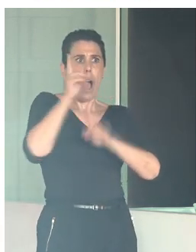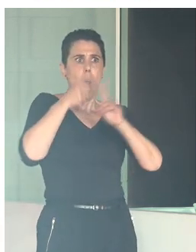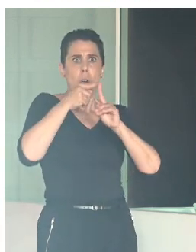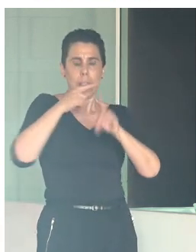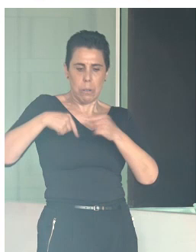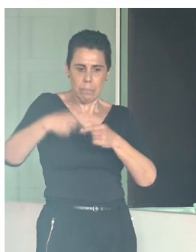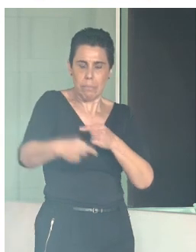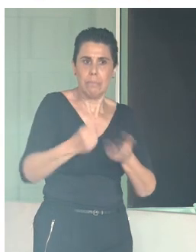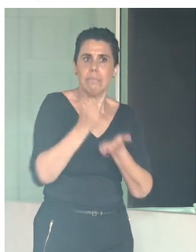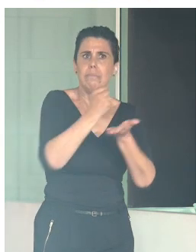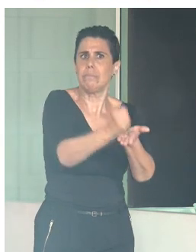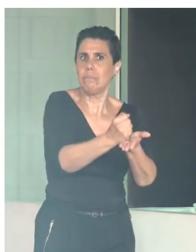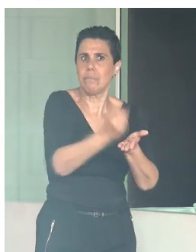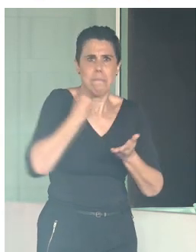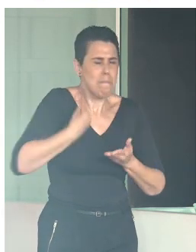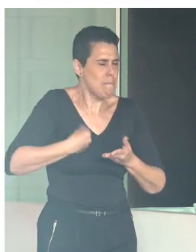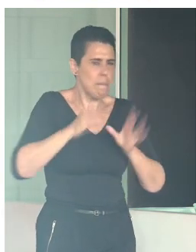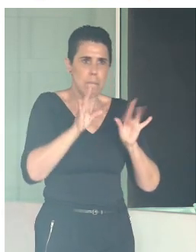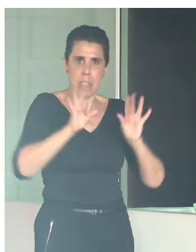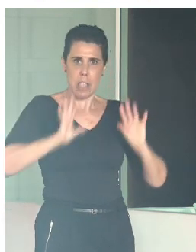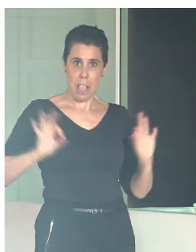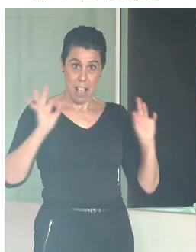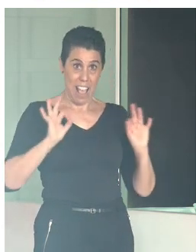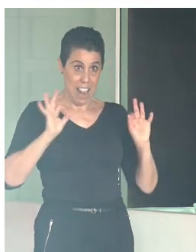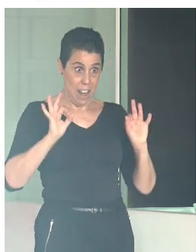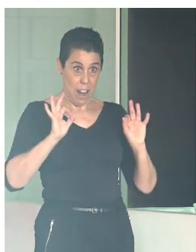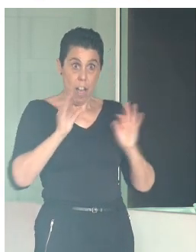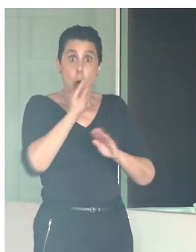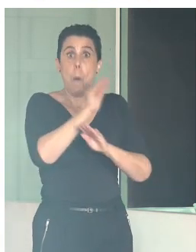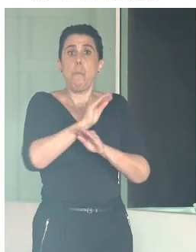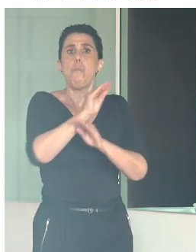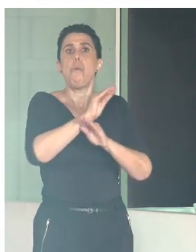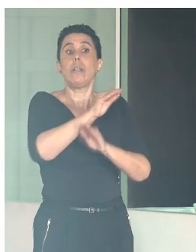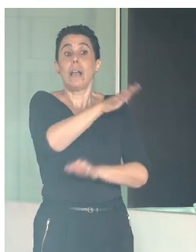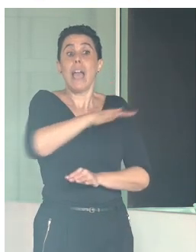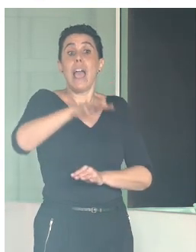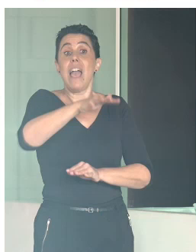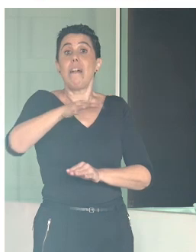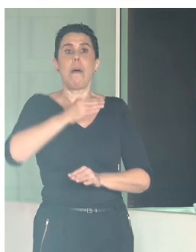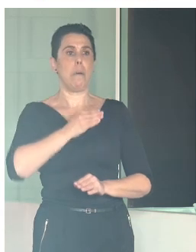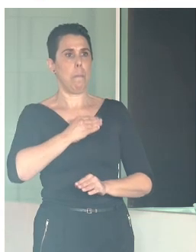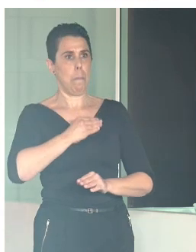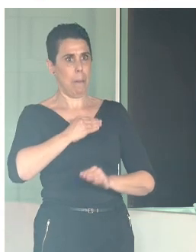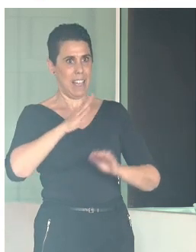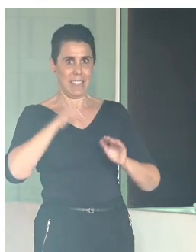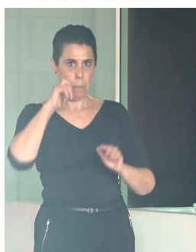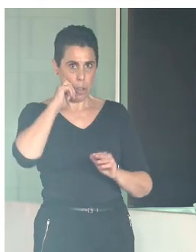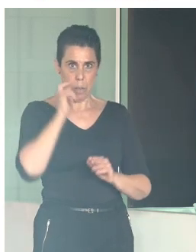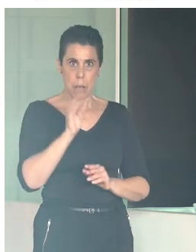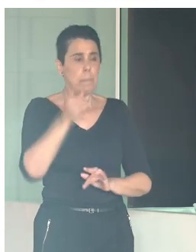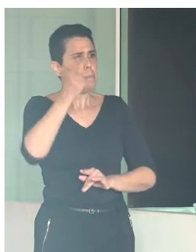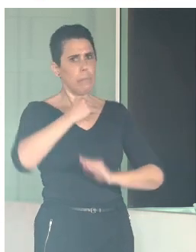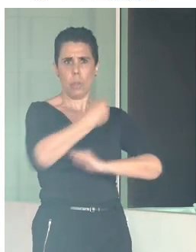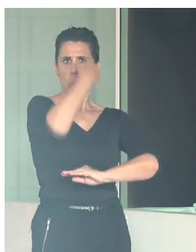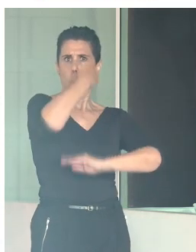Hemos de proteger esos espacios, son patrimonio de toda la humanidad, pero también tenemos la obligación de crear las condiciones para que